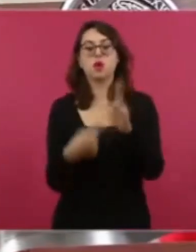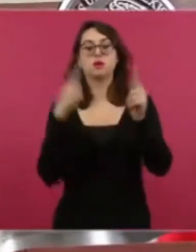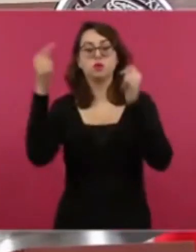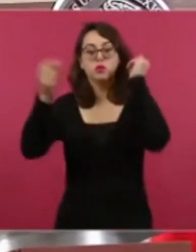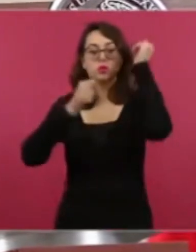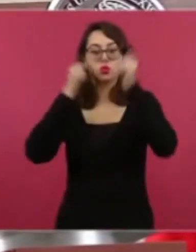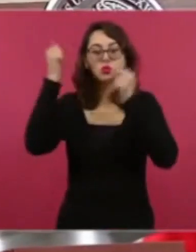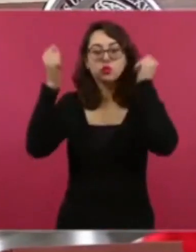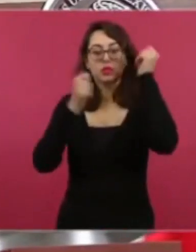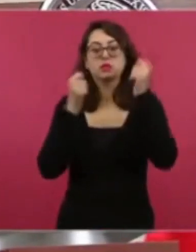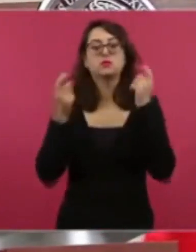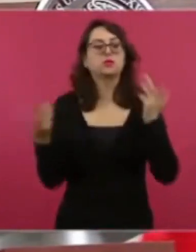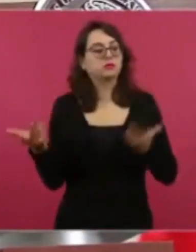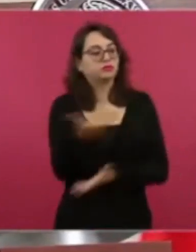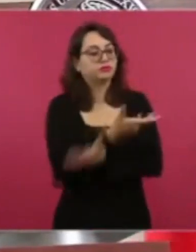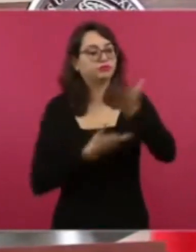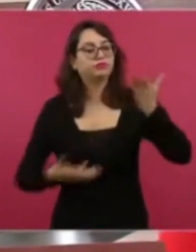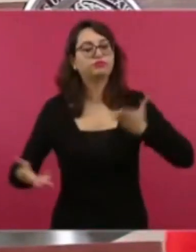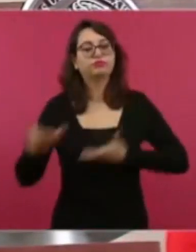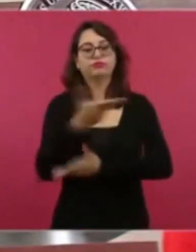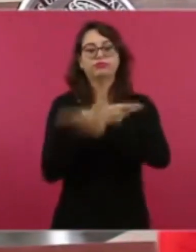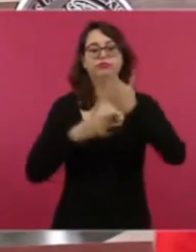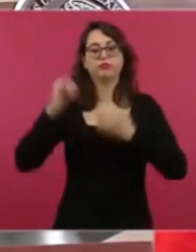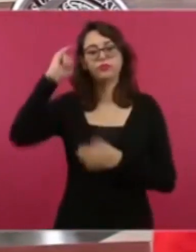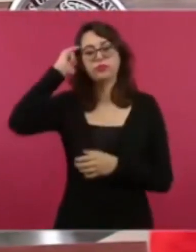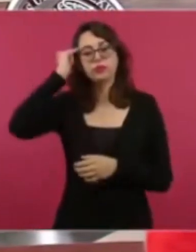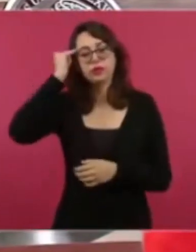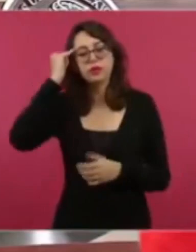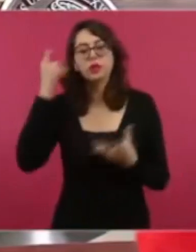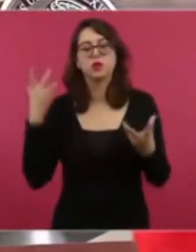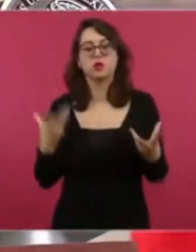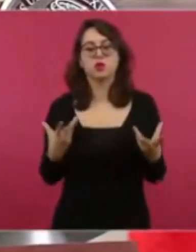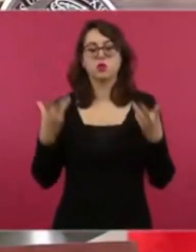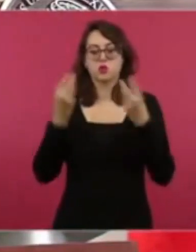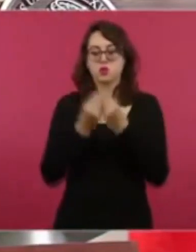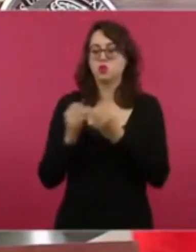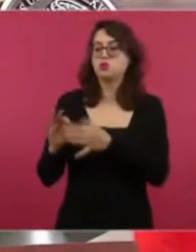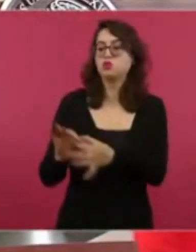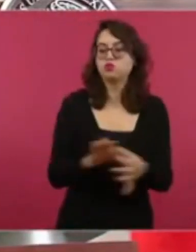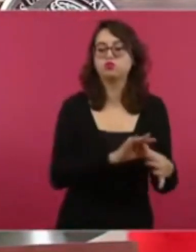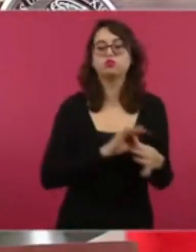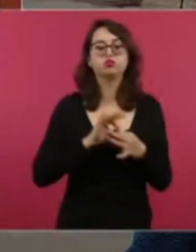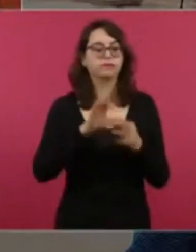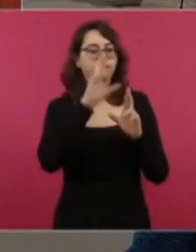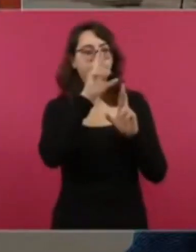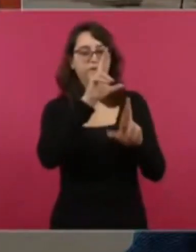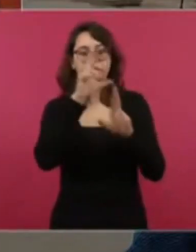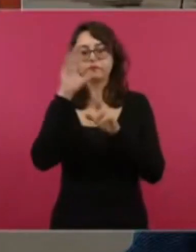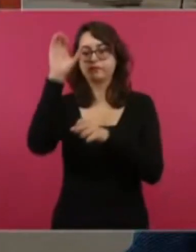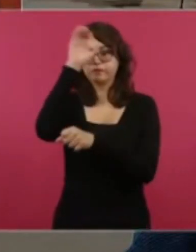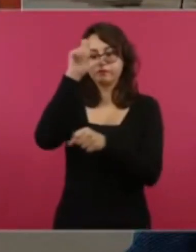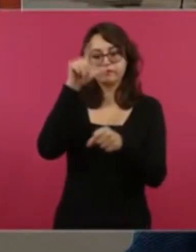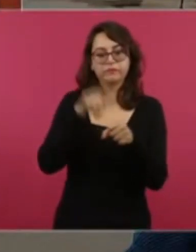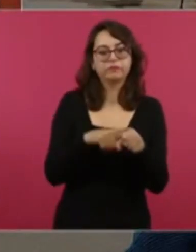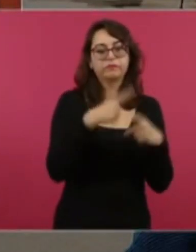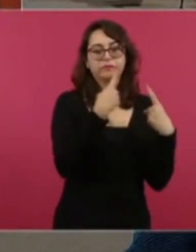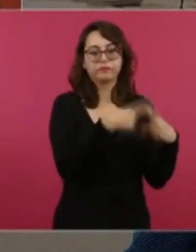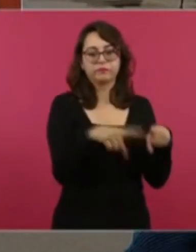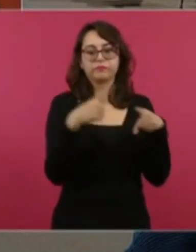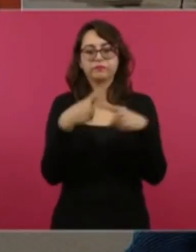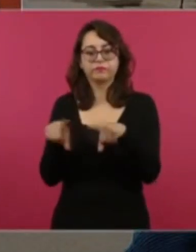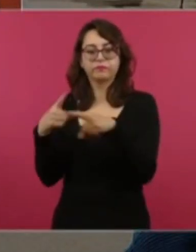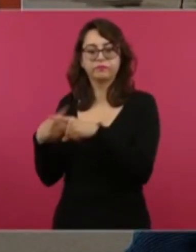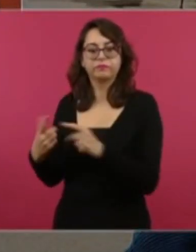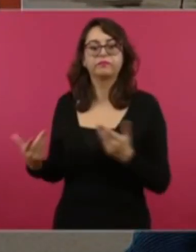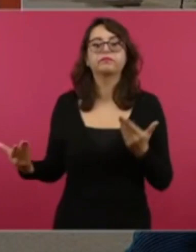experiencia con nuestras y nuestros indígenas mayas, el respeto mutuo y la comprensión intercultural de esta gran zona será